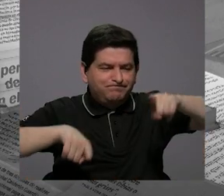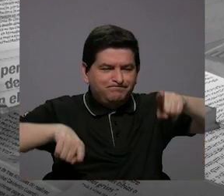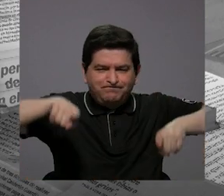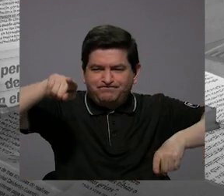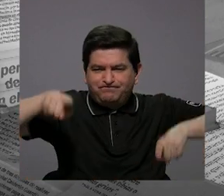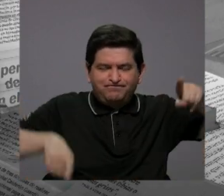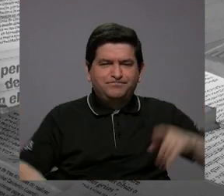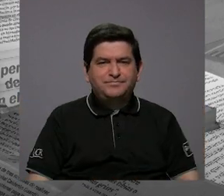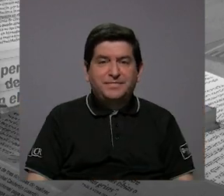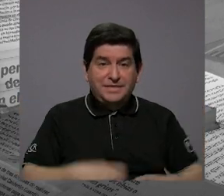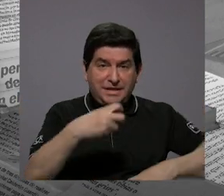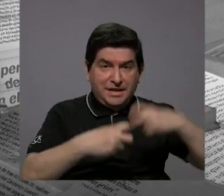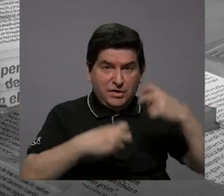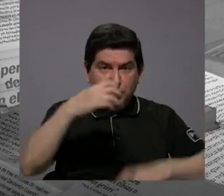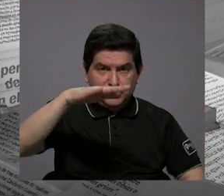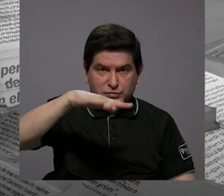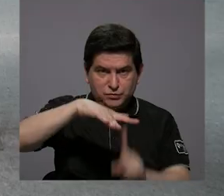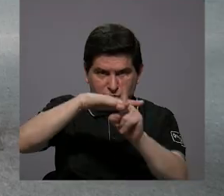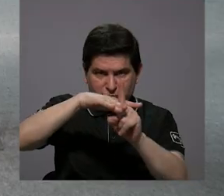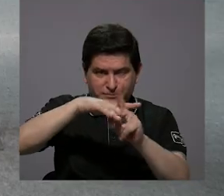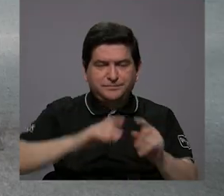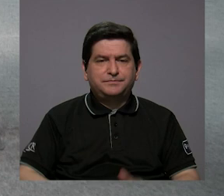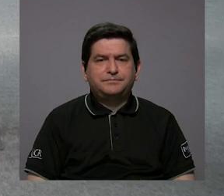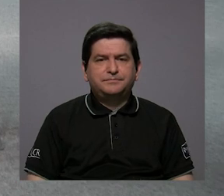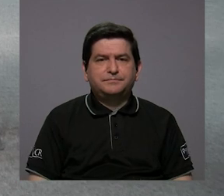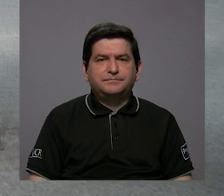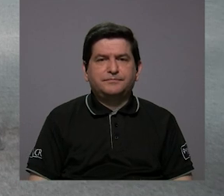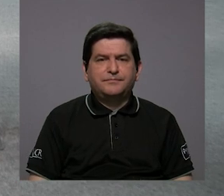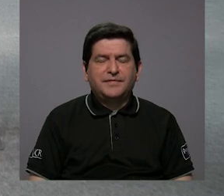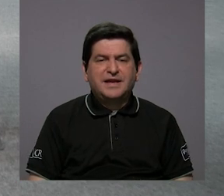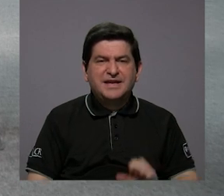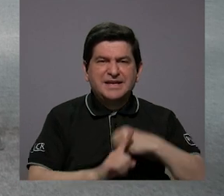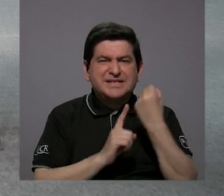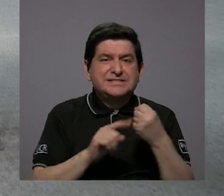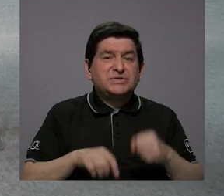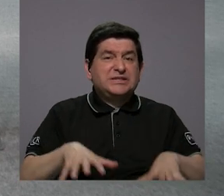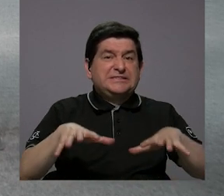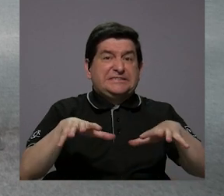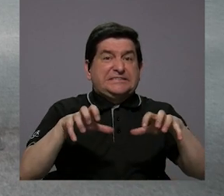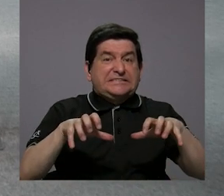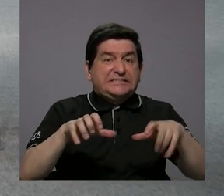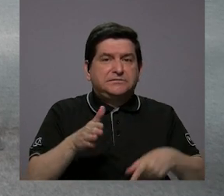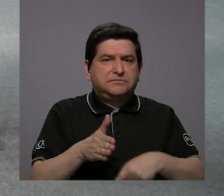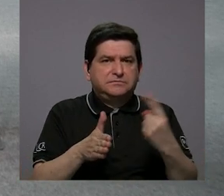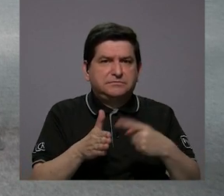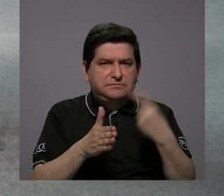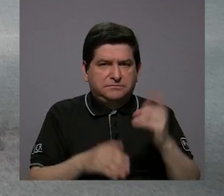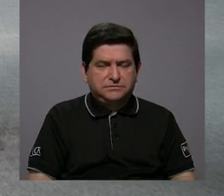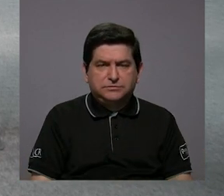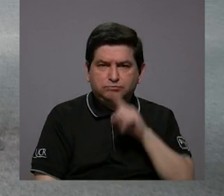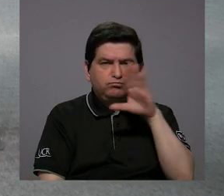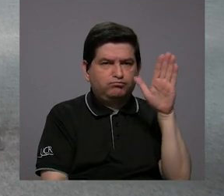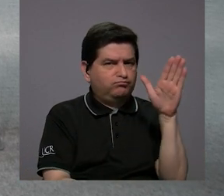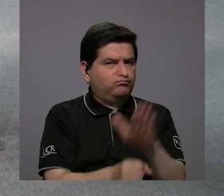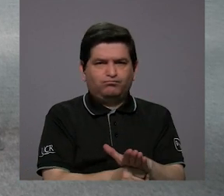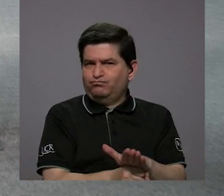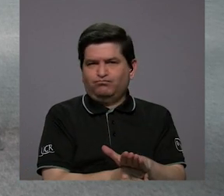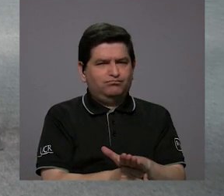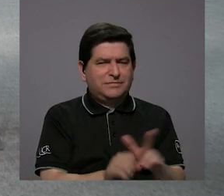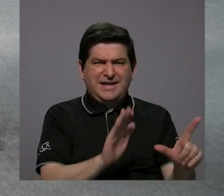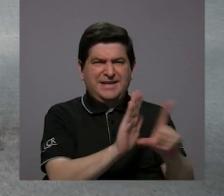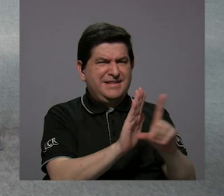en cuanto a problemas, ¿verdad? Se generan tensiones porque a veces no se está cumpliendo